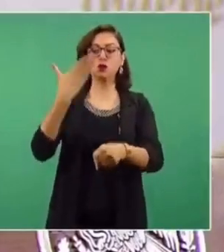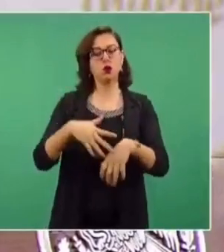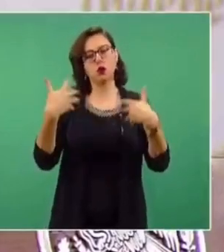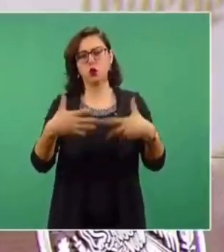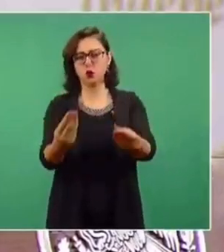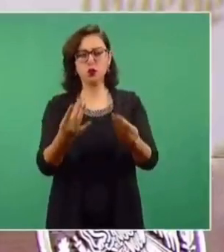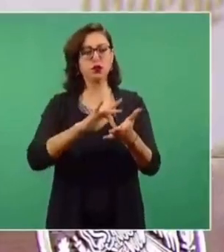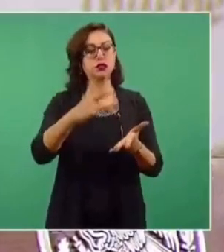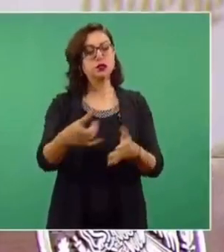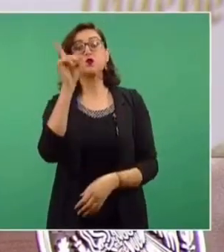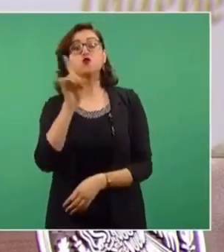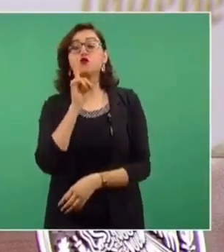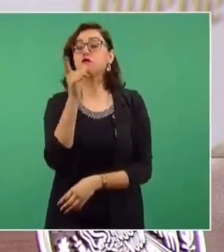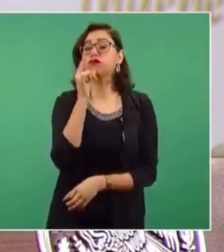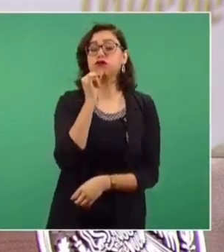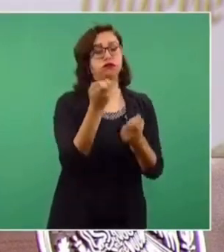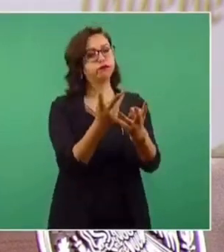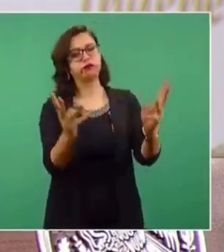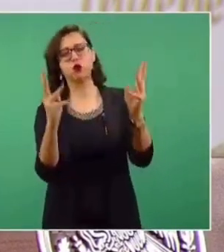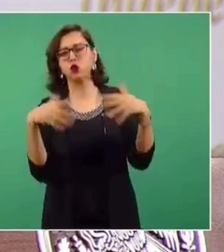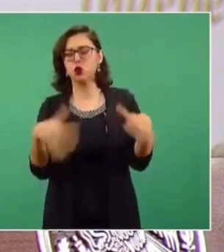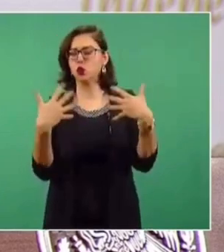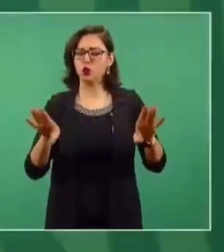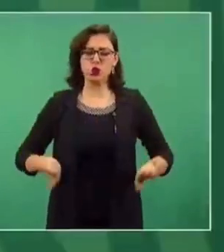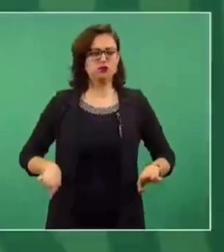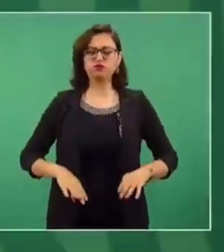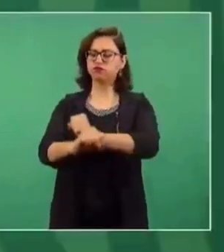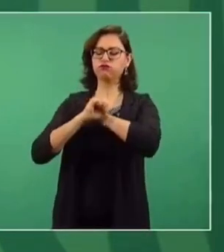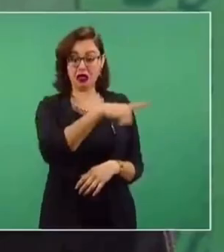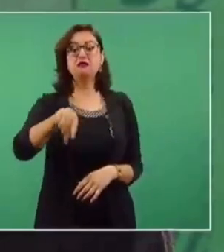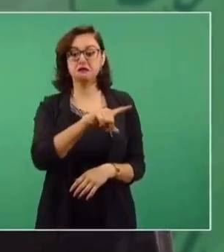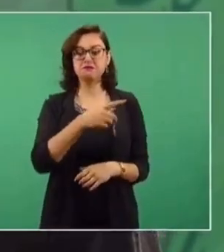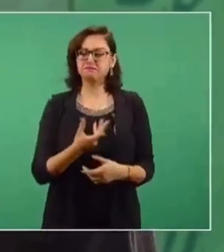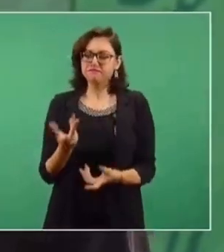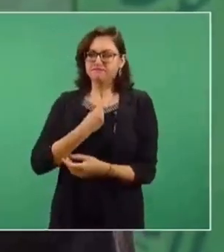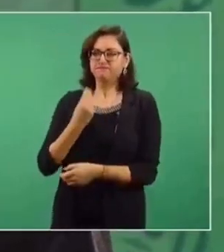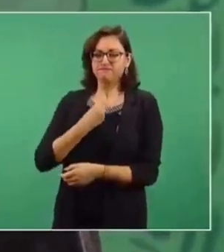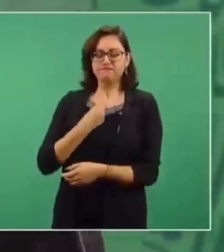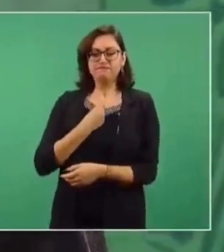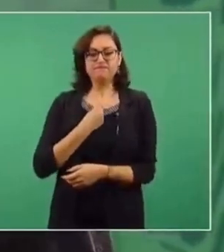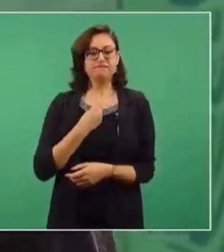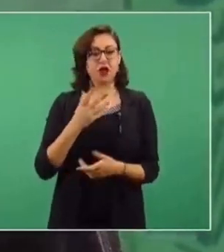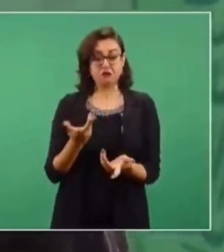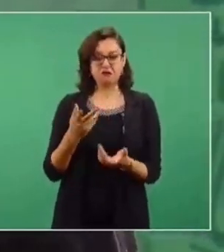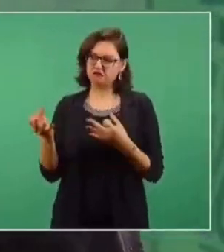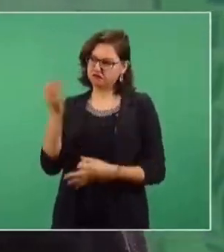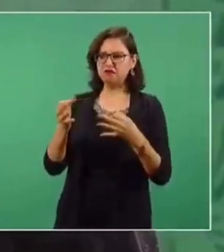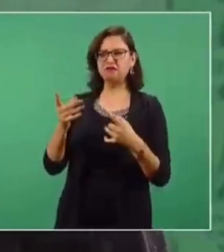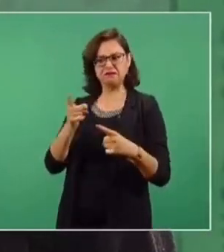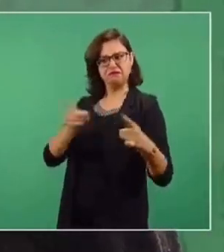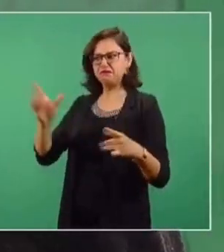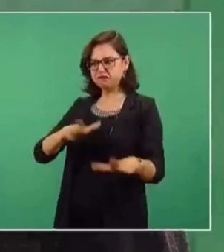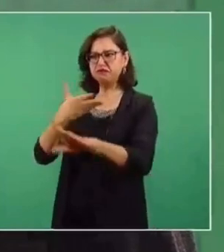policías que resistieron estoicamente y no se agredió a